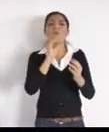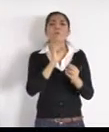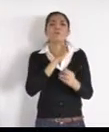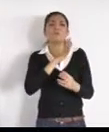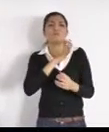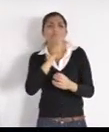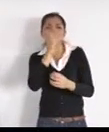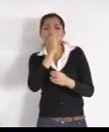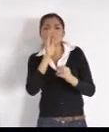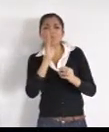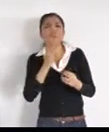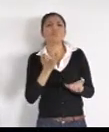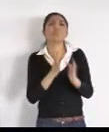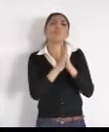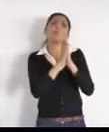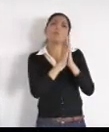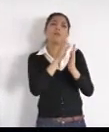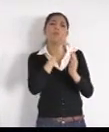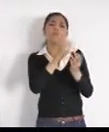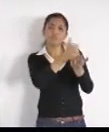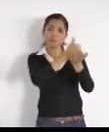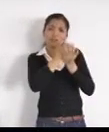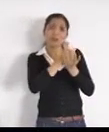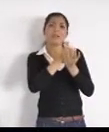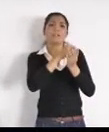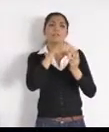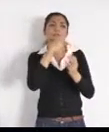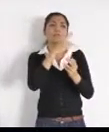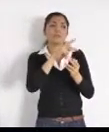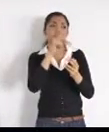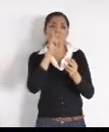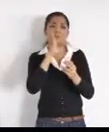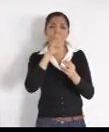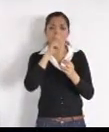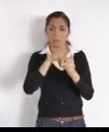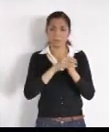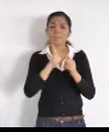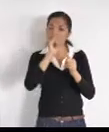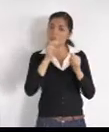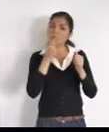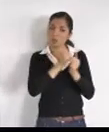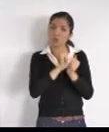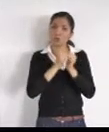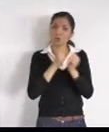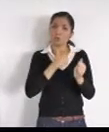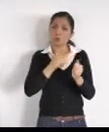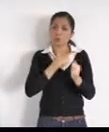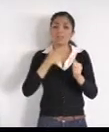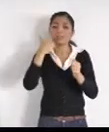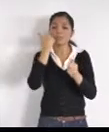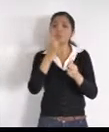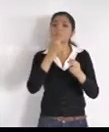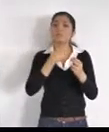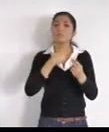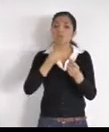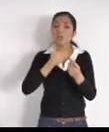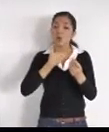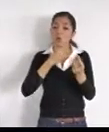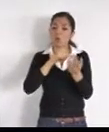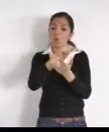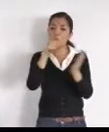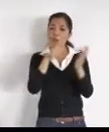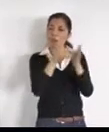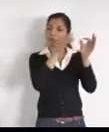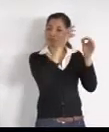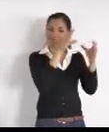voy a pasar un enlace, en donde estamos concentrando, las quejas, tenemos un micrositio, en las páginas de internet, para que yo, semana a semana,